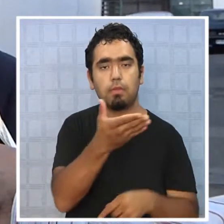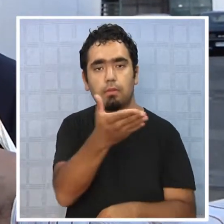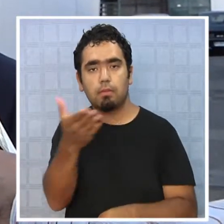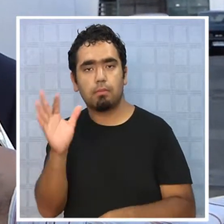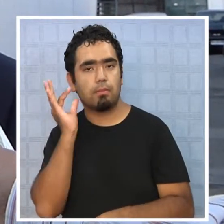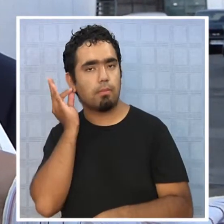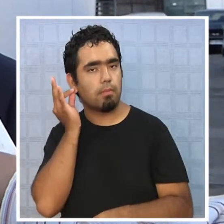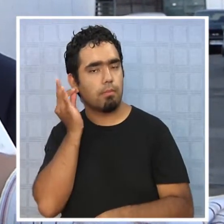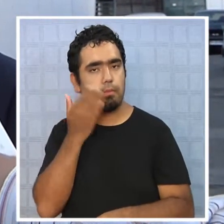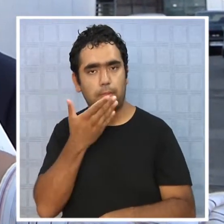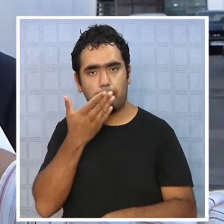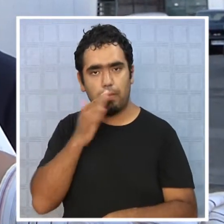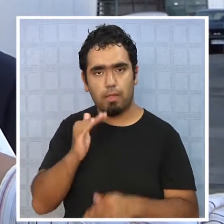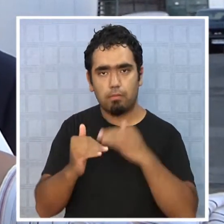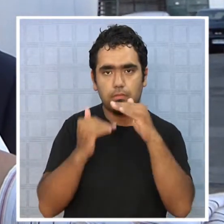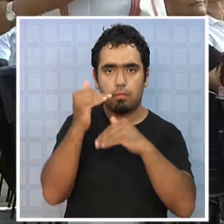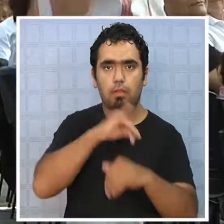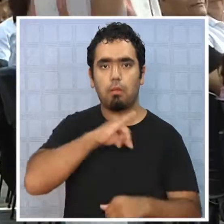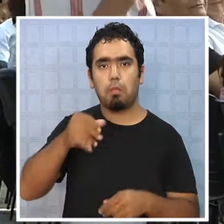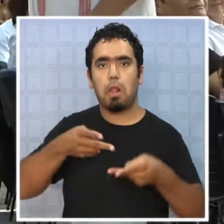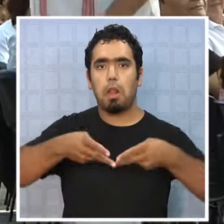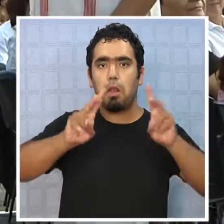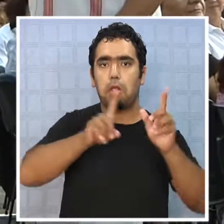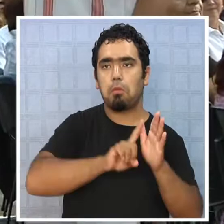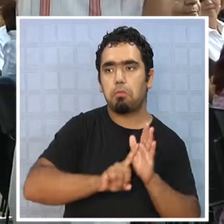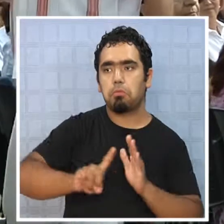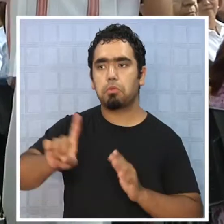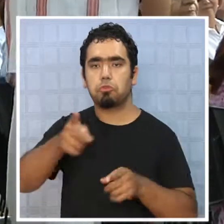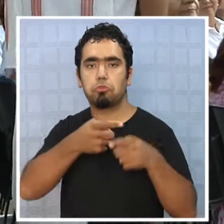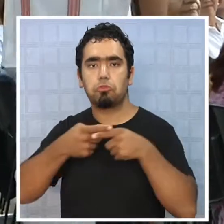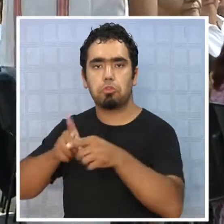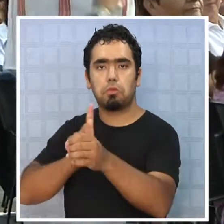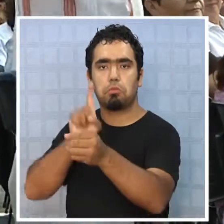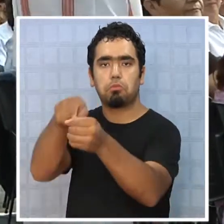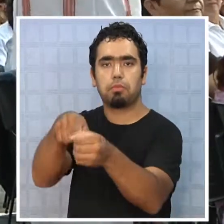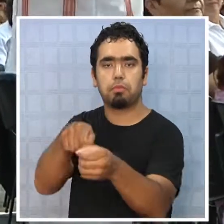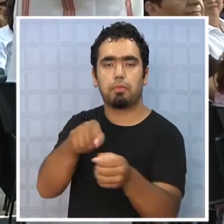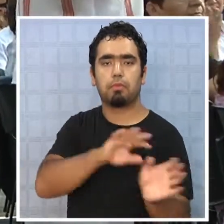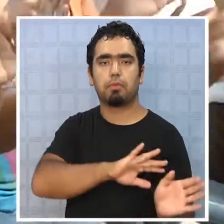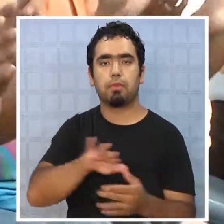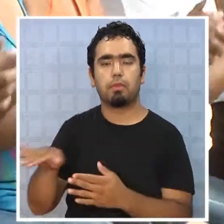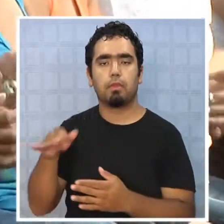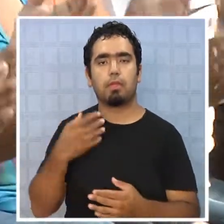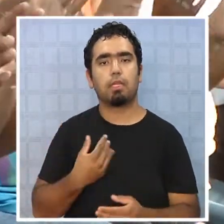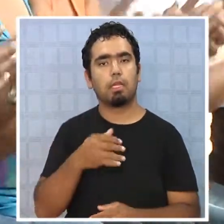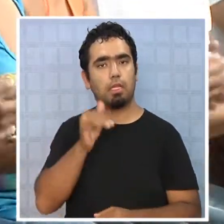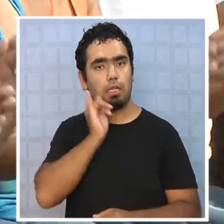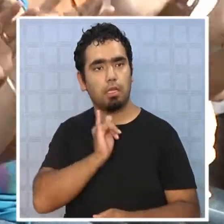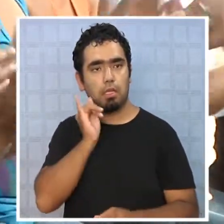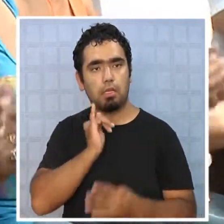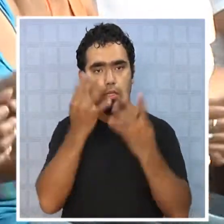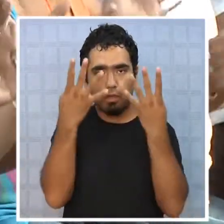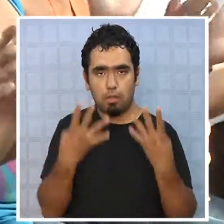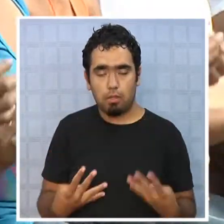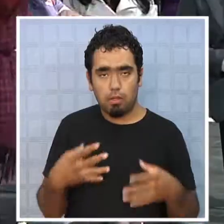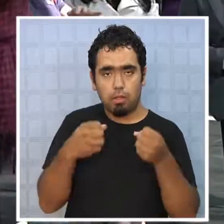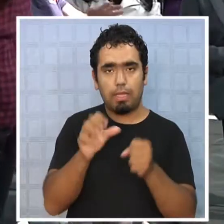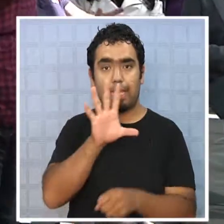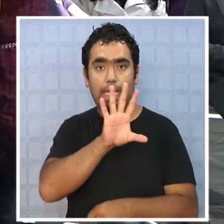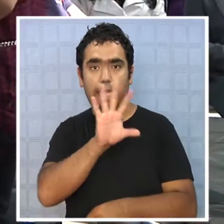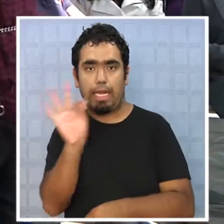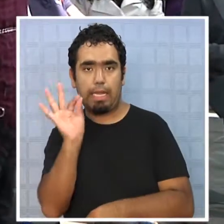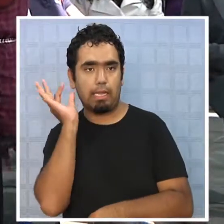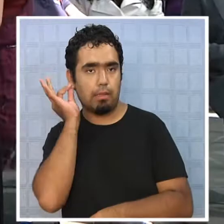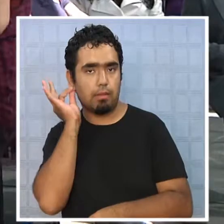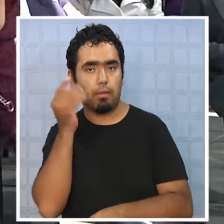distintas. Eso nos ayuda a mejorar para que en el minuto que ellos logren obtener la libertad, las podamos reinsertar en la sociedad. El Centro Penal Iquiqueño alberga